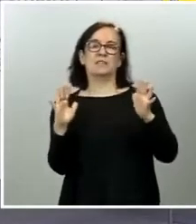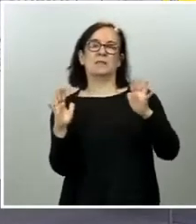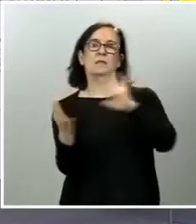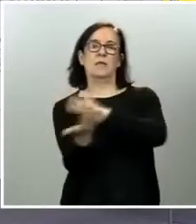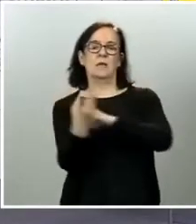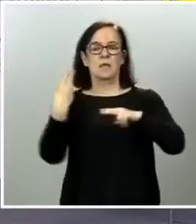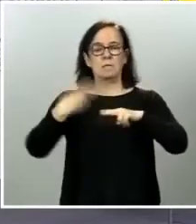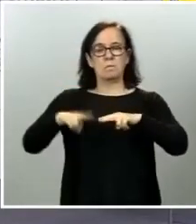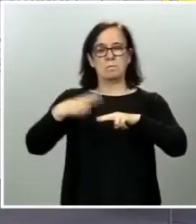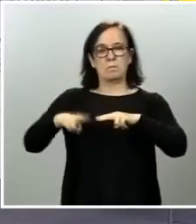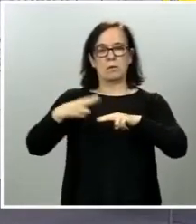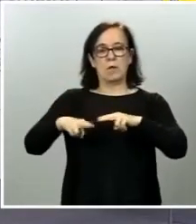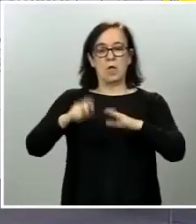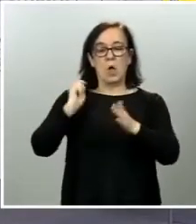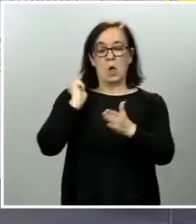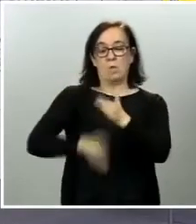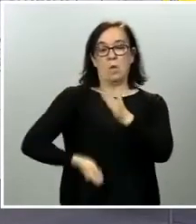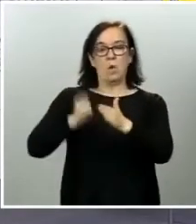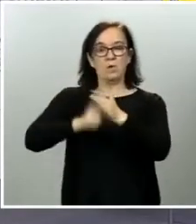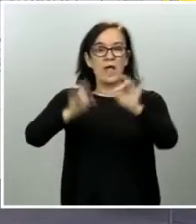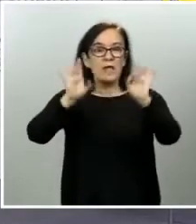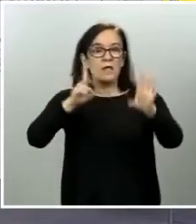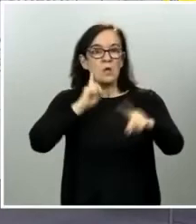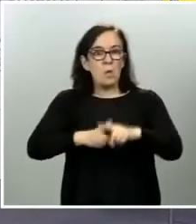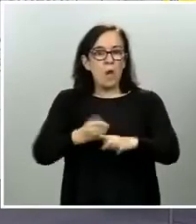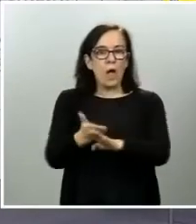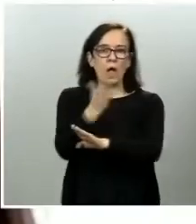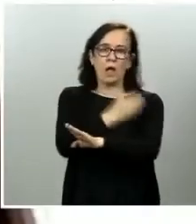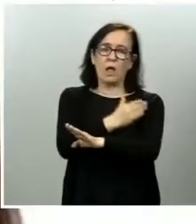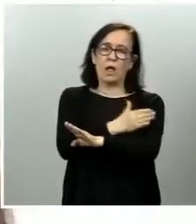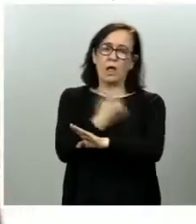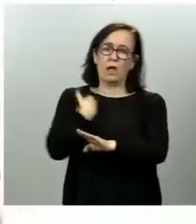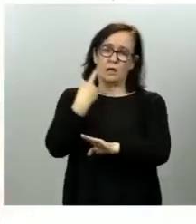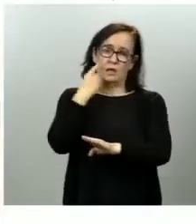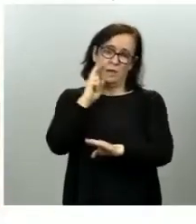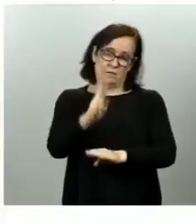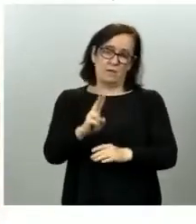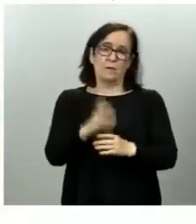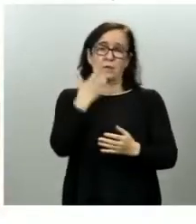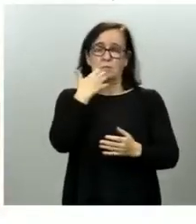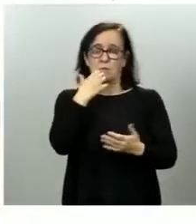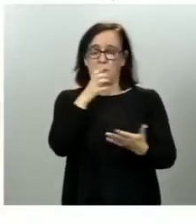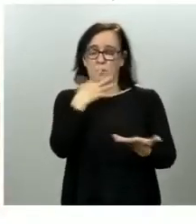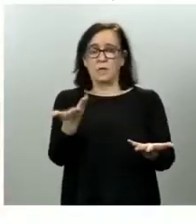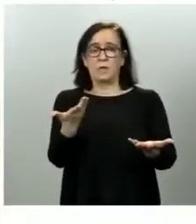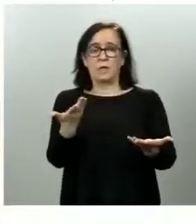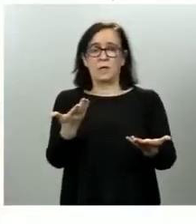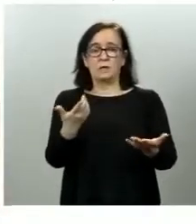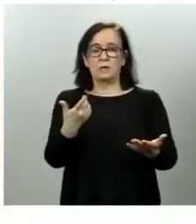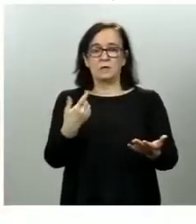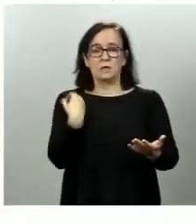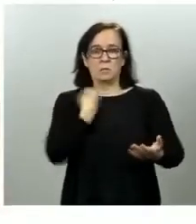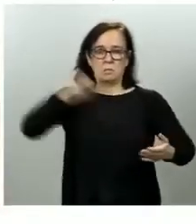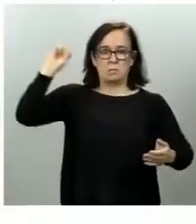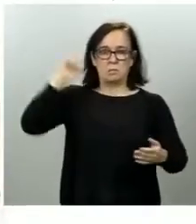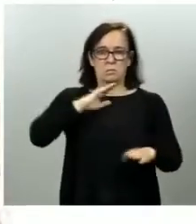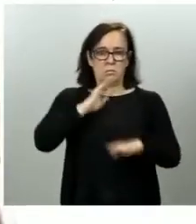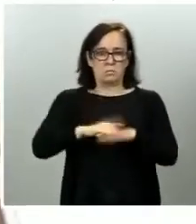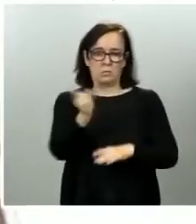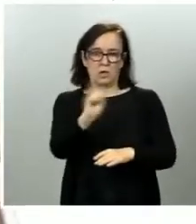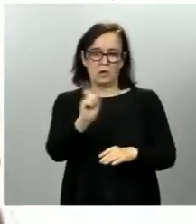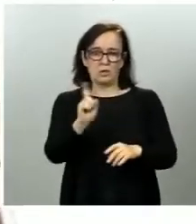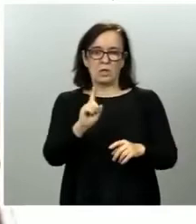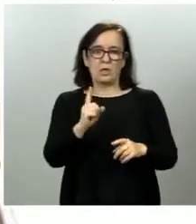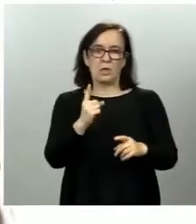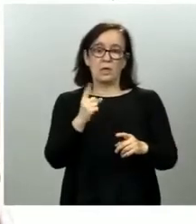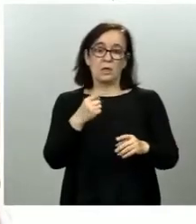de multas va a ser la misma que hemos visto hasta ahora y si, por ejemplo, aquel que infrinja la norma de no desplazarse a